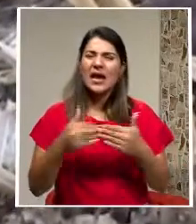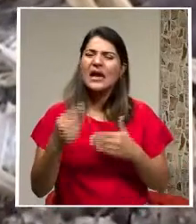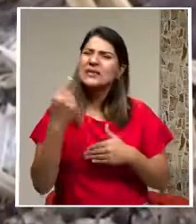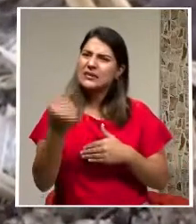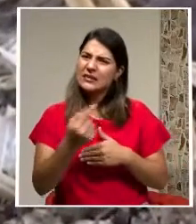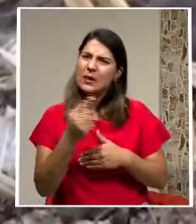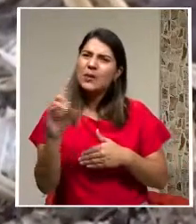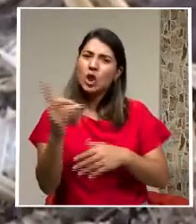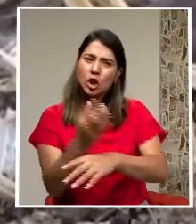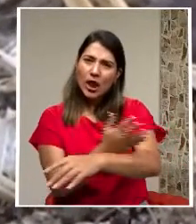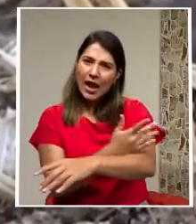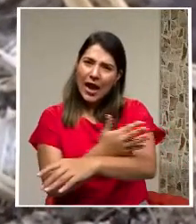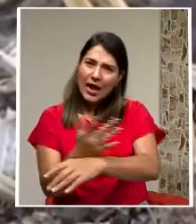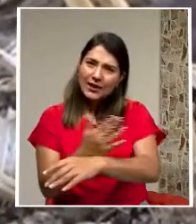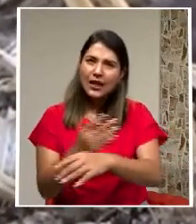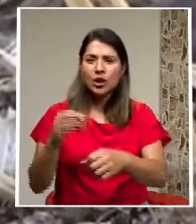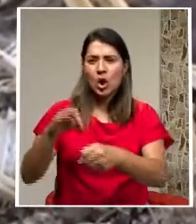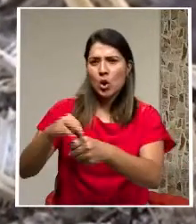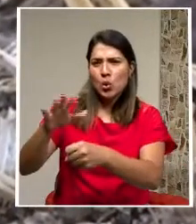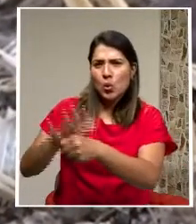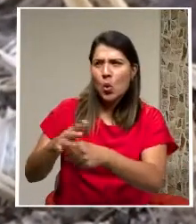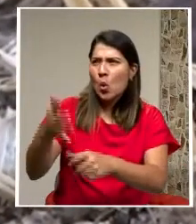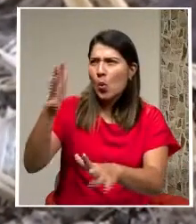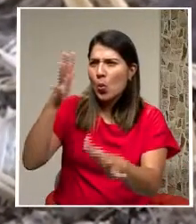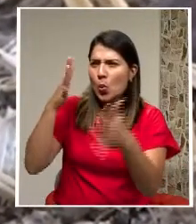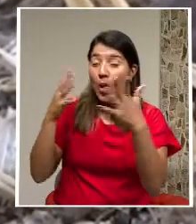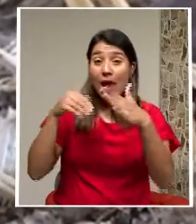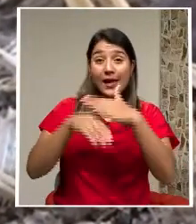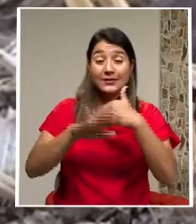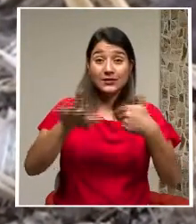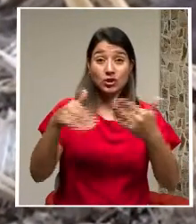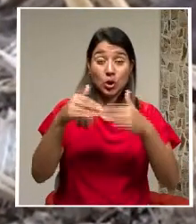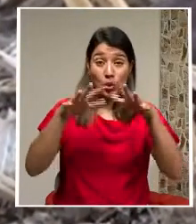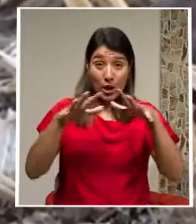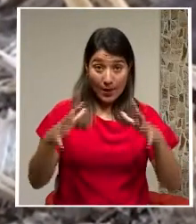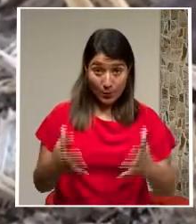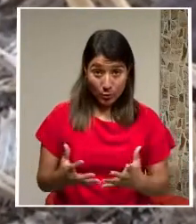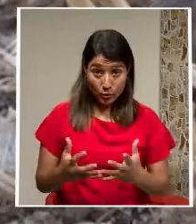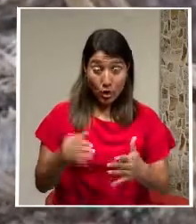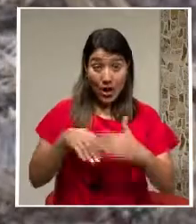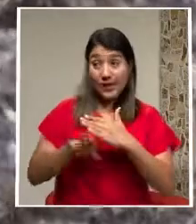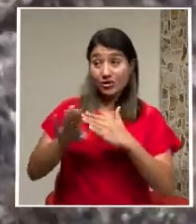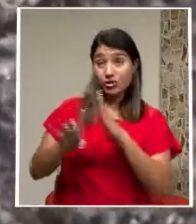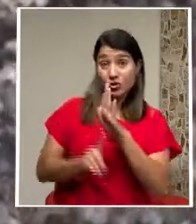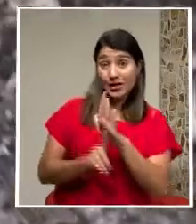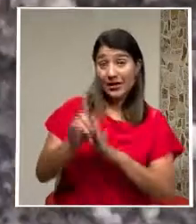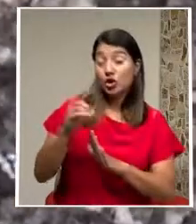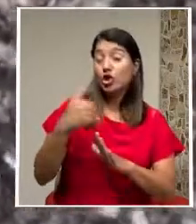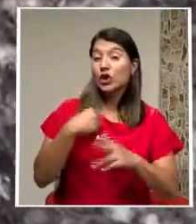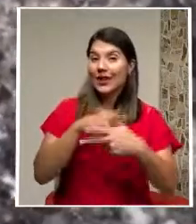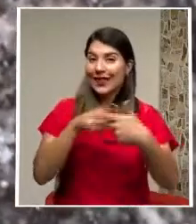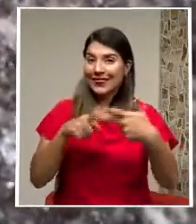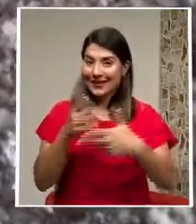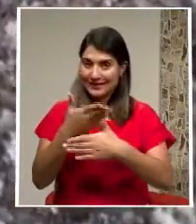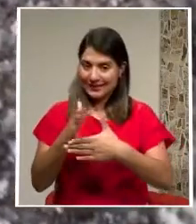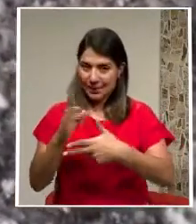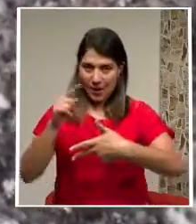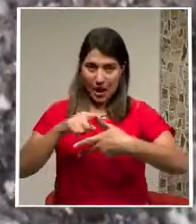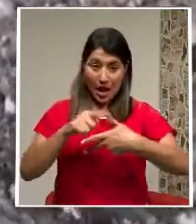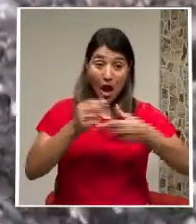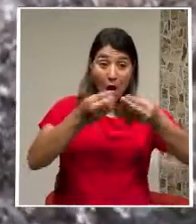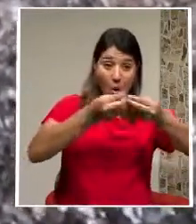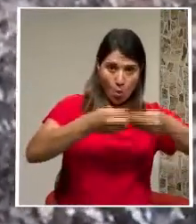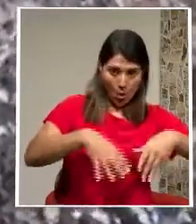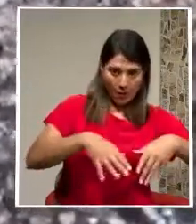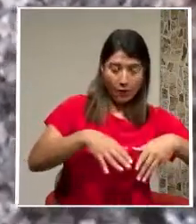encuentran En los jardines Campos, cultivos Y bosques De todo el mundo En su desarrollo Pasan por tres etapas El huevo Que es puesto